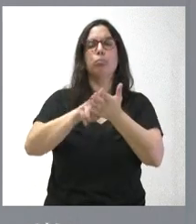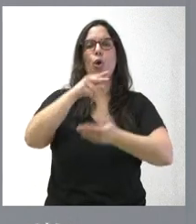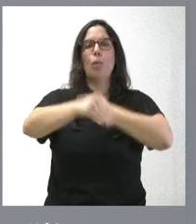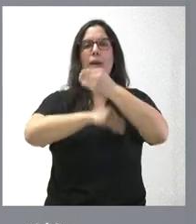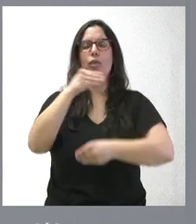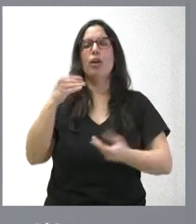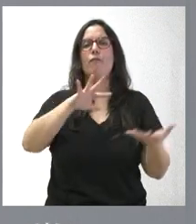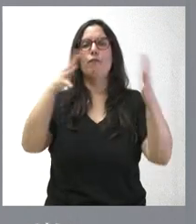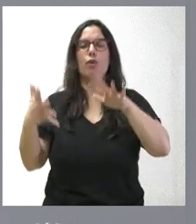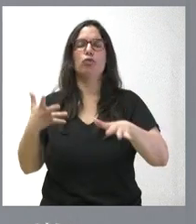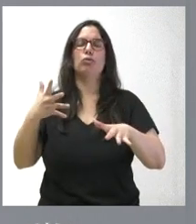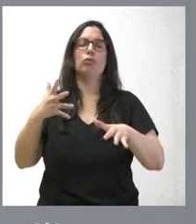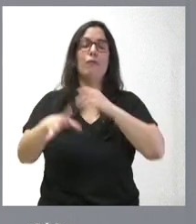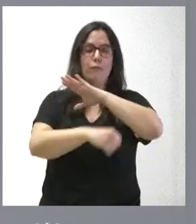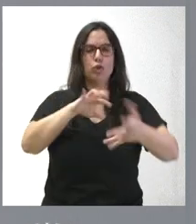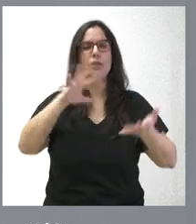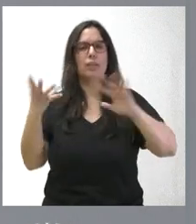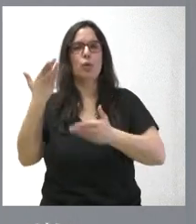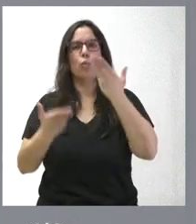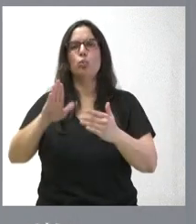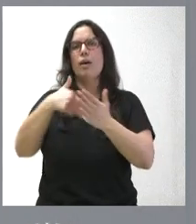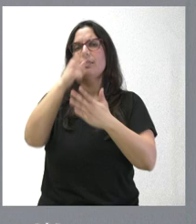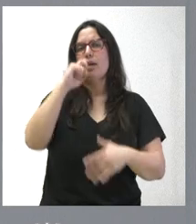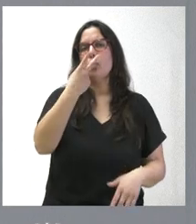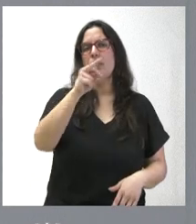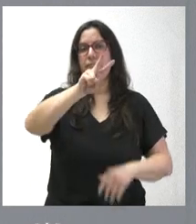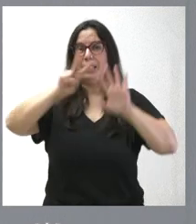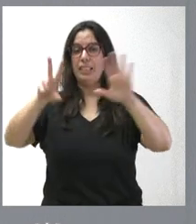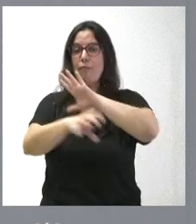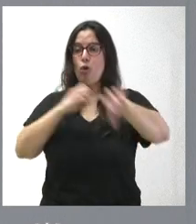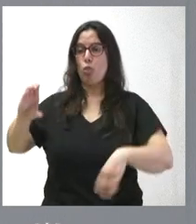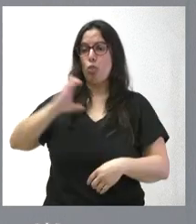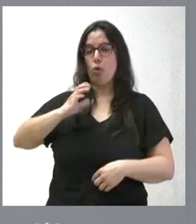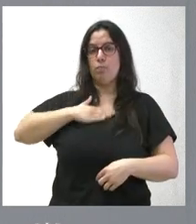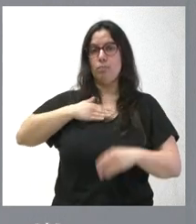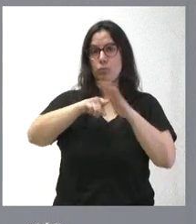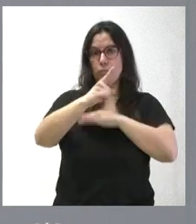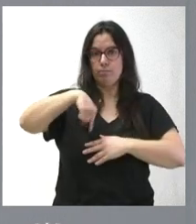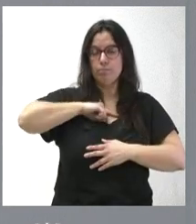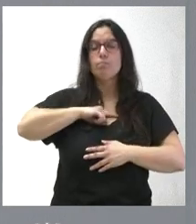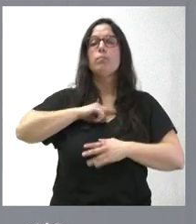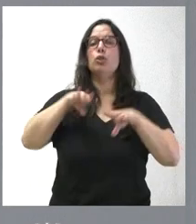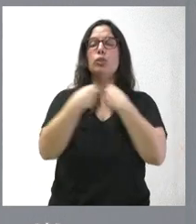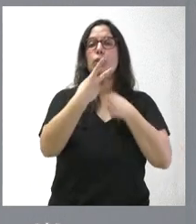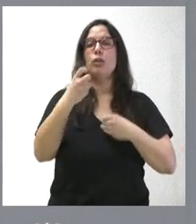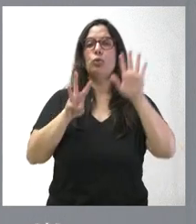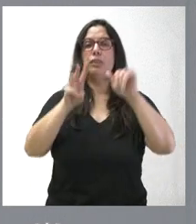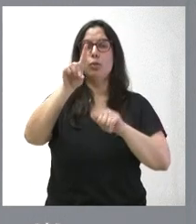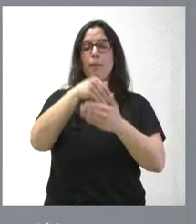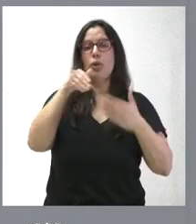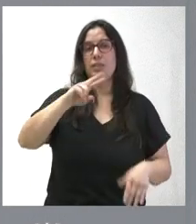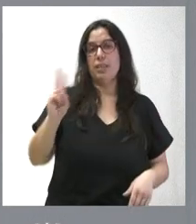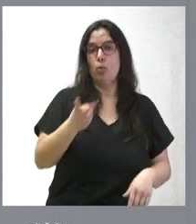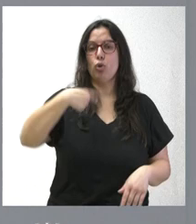Fondo de Transición Justa hasta el año 2027. La Junta gestionará parte de estos fondos. Nos corresponderá un total de 281 millones